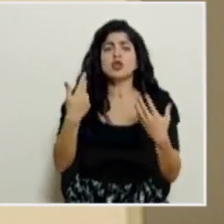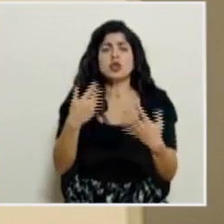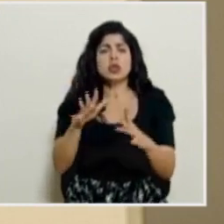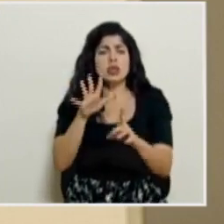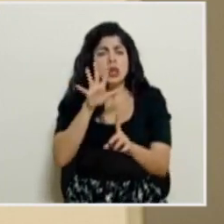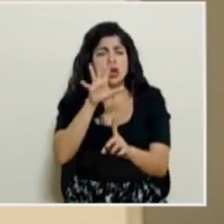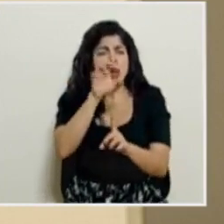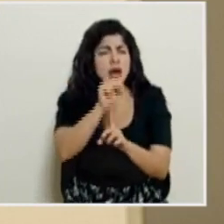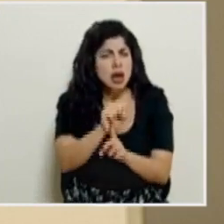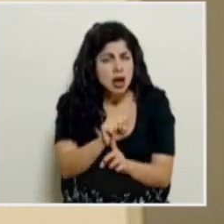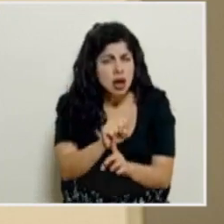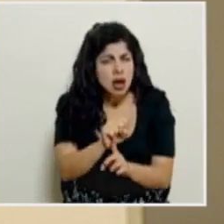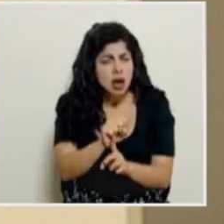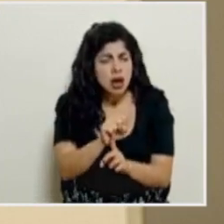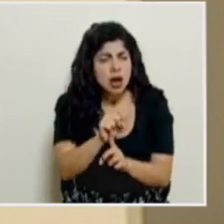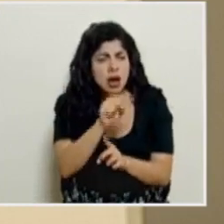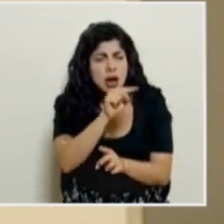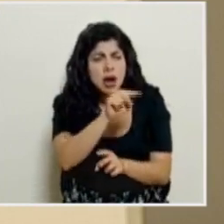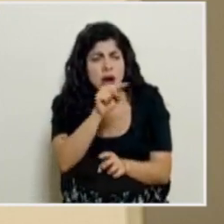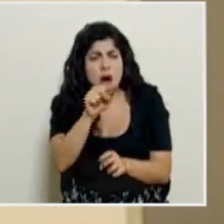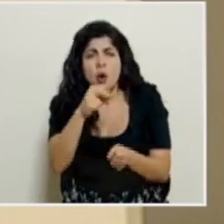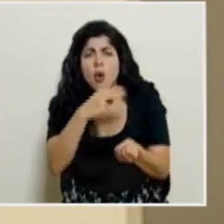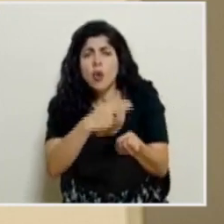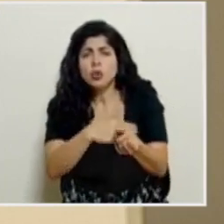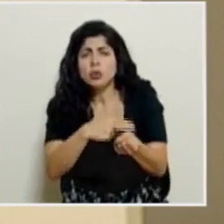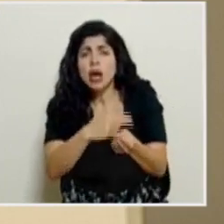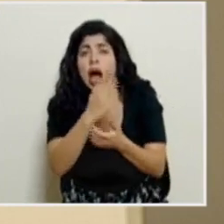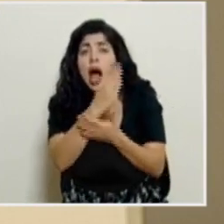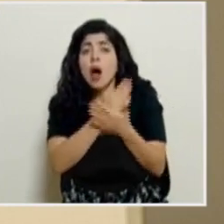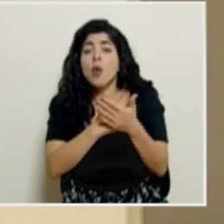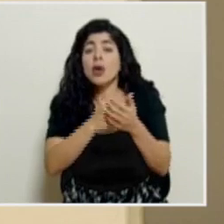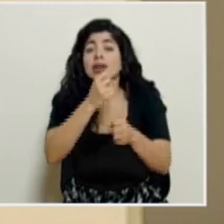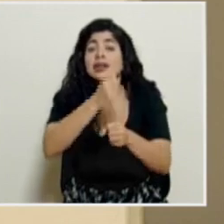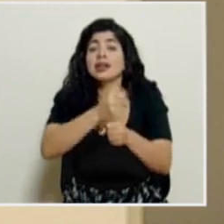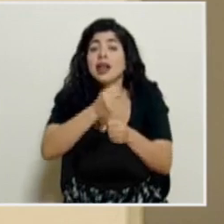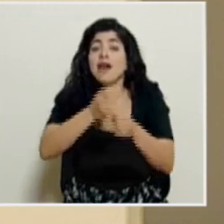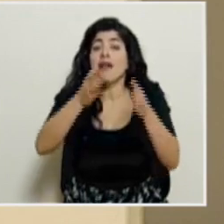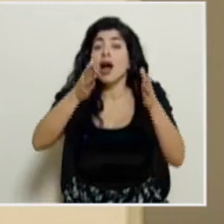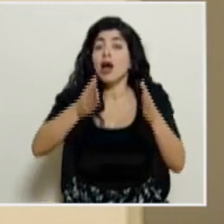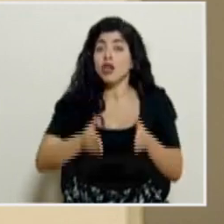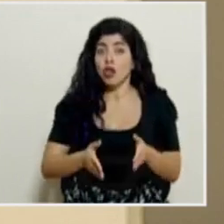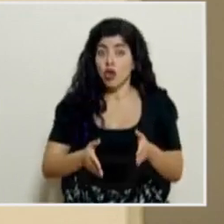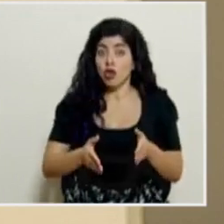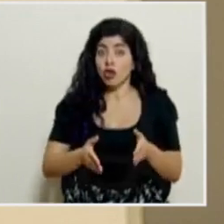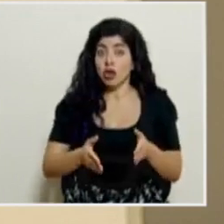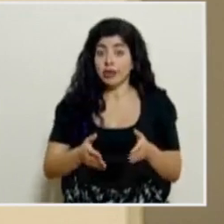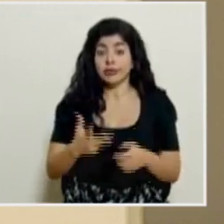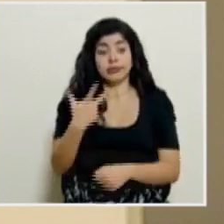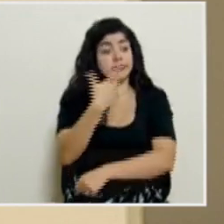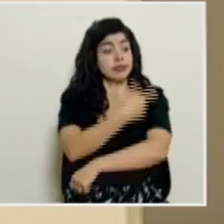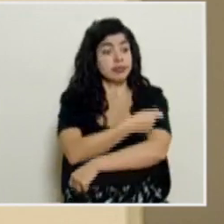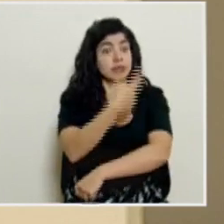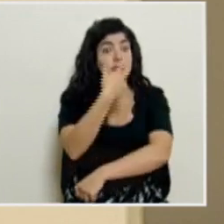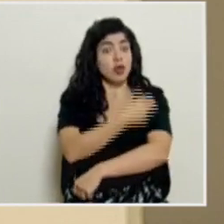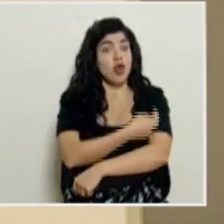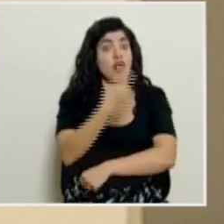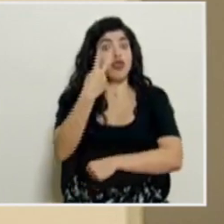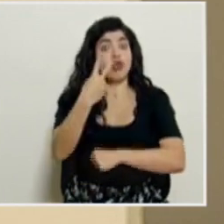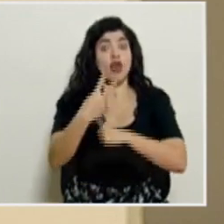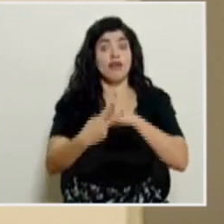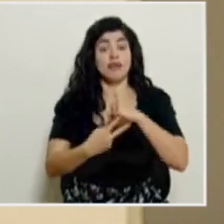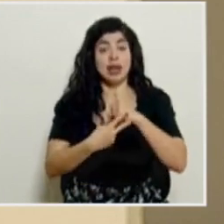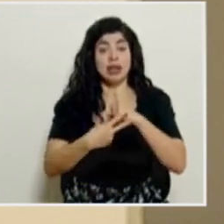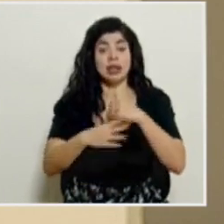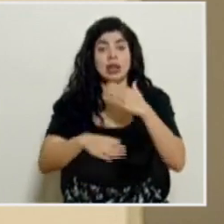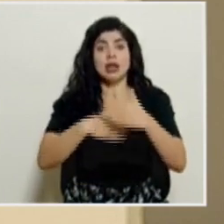en varios centros de salud algunos funcionarios que a pesar de completar sus dos dosis de vacuna han dado